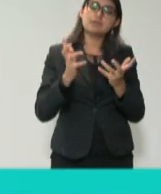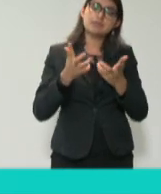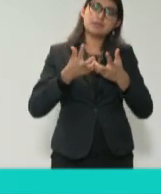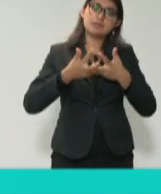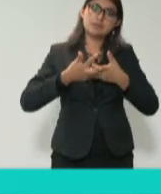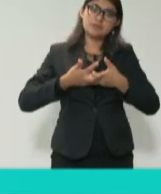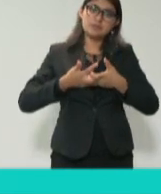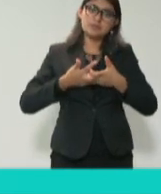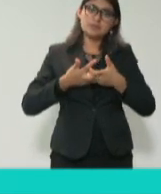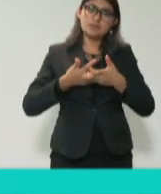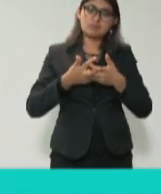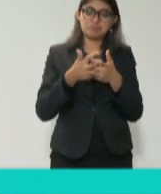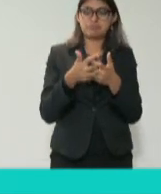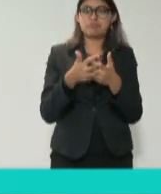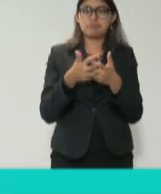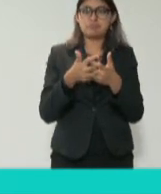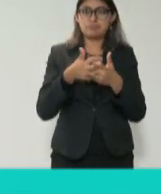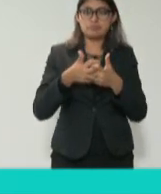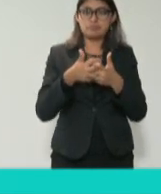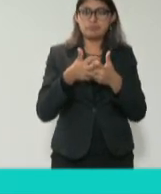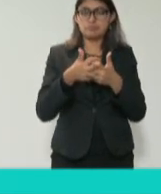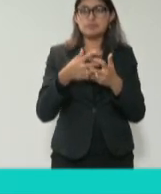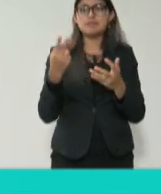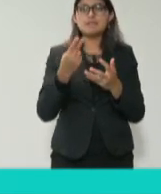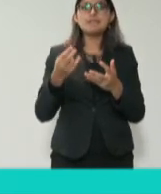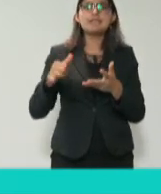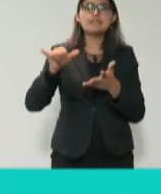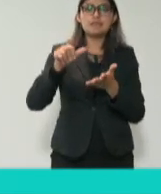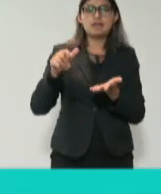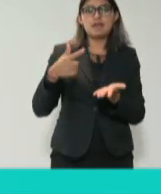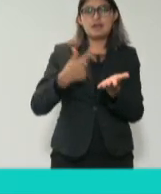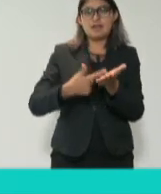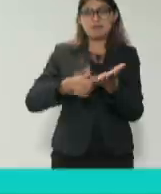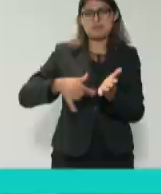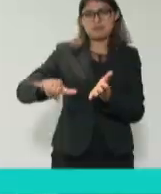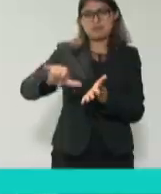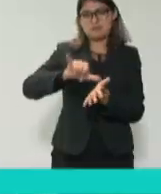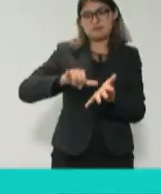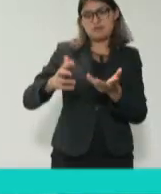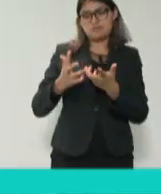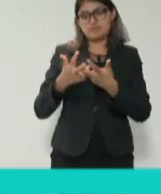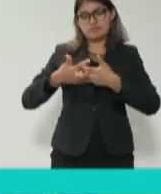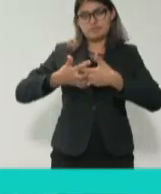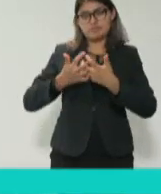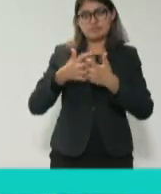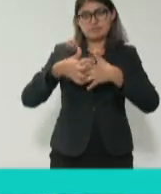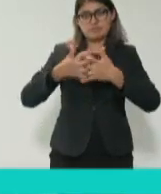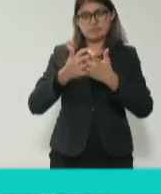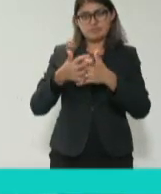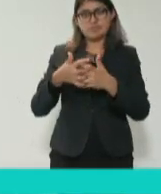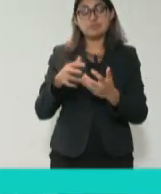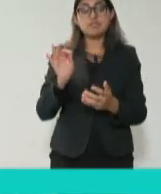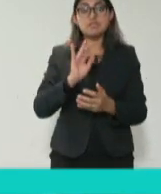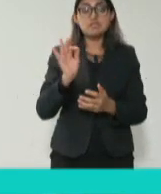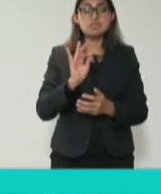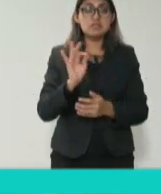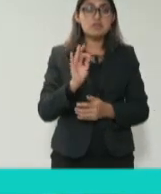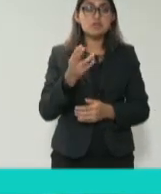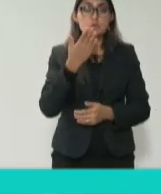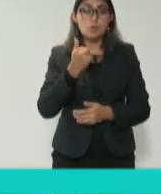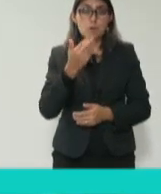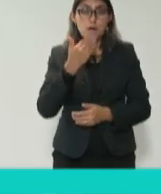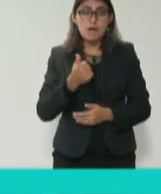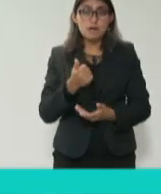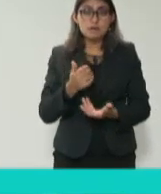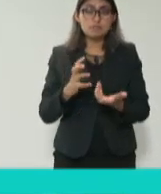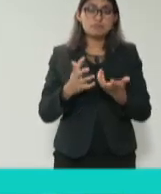llama presupuesto, recursos, si no hay recursos para esto no funcionan, no van a funcionar y entonces después el argumento